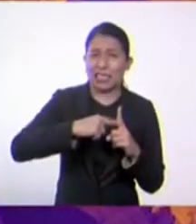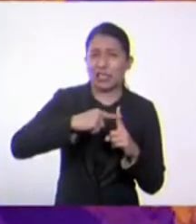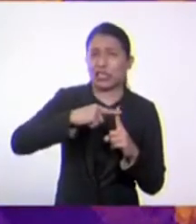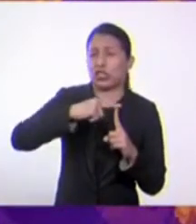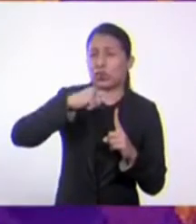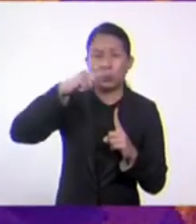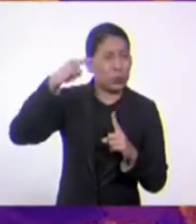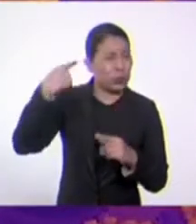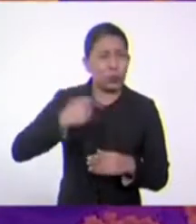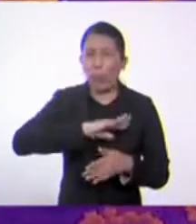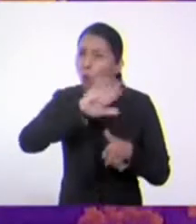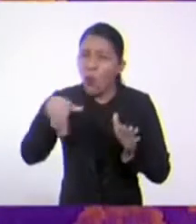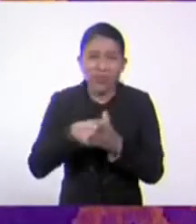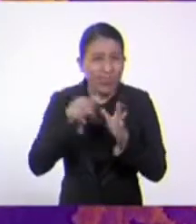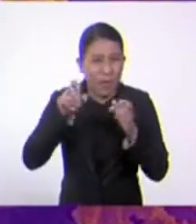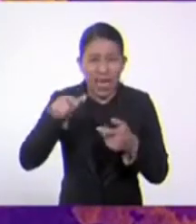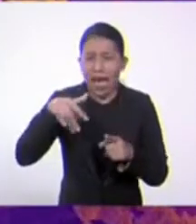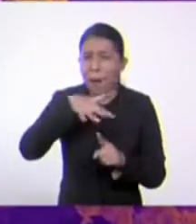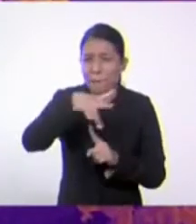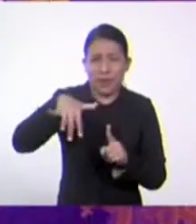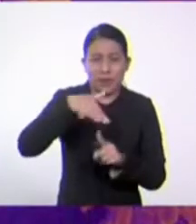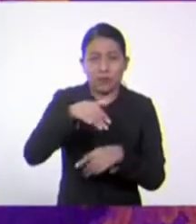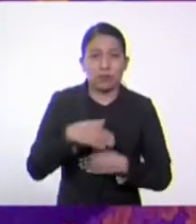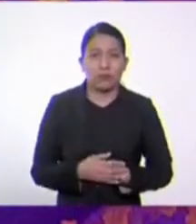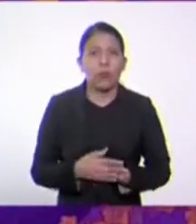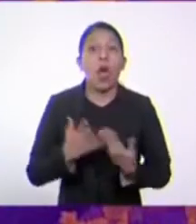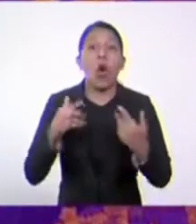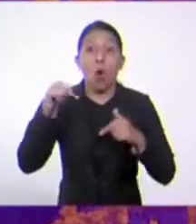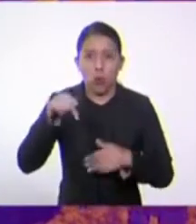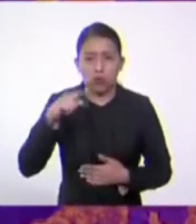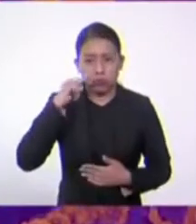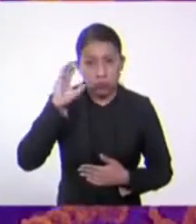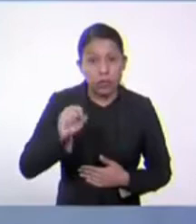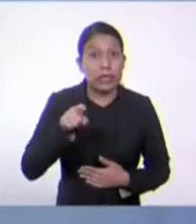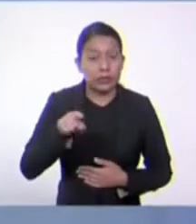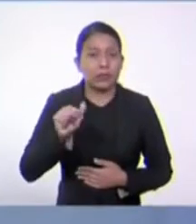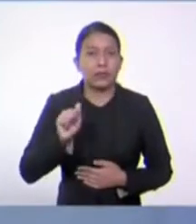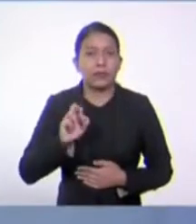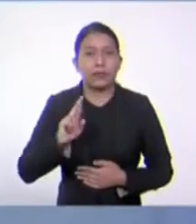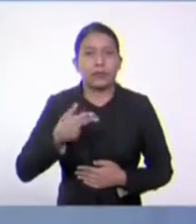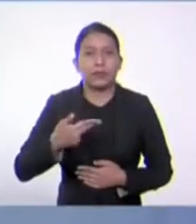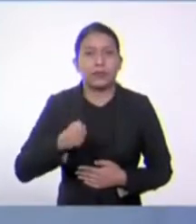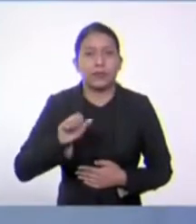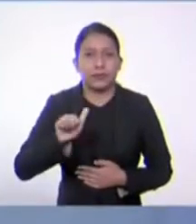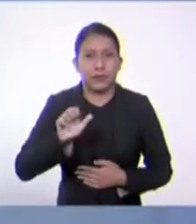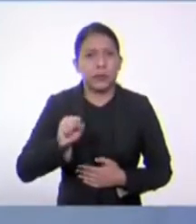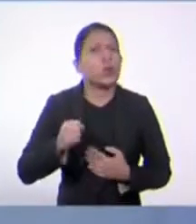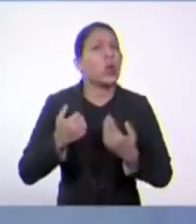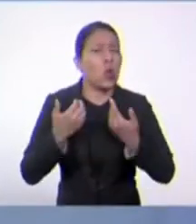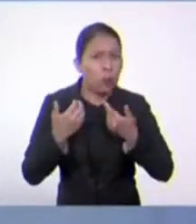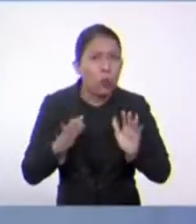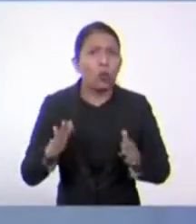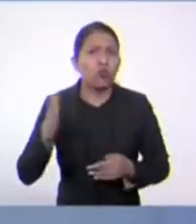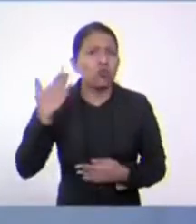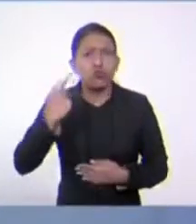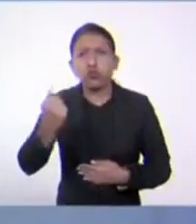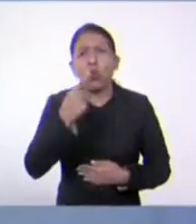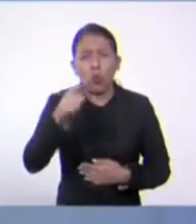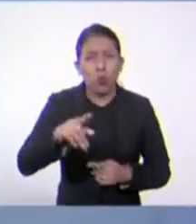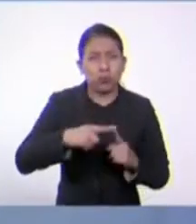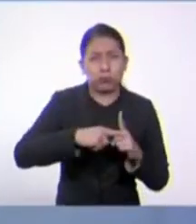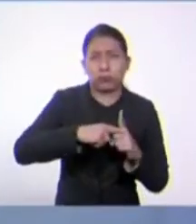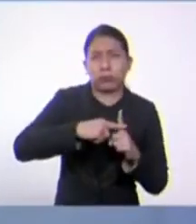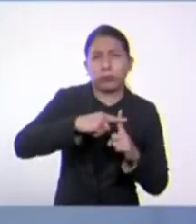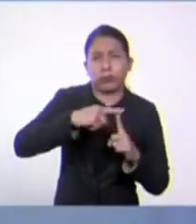muy altas. Sin embargo, hoy se conoce que las arqueas son muy comunes y no solamente se encuentran